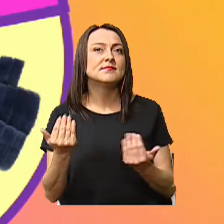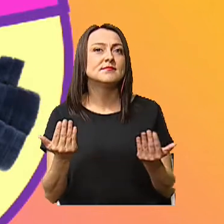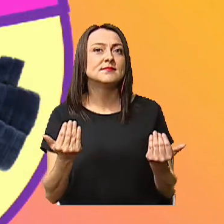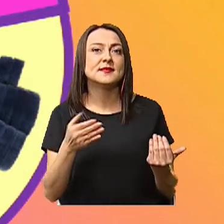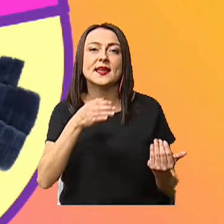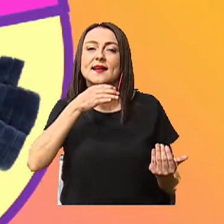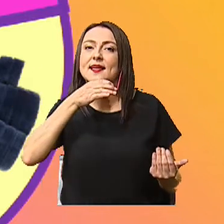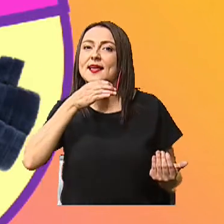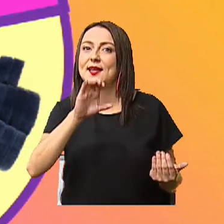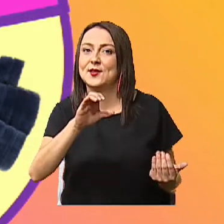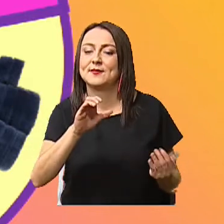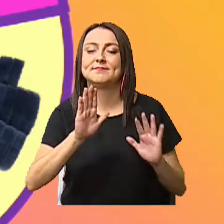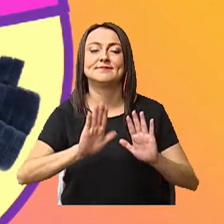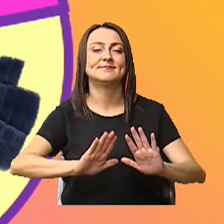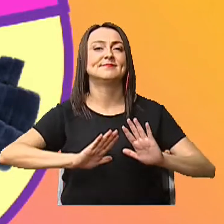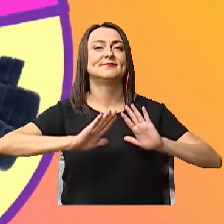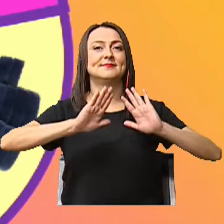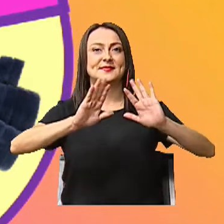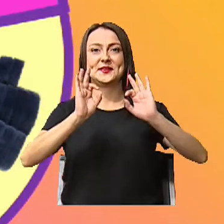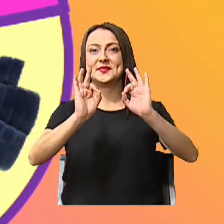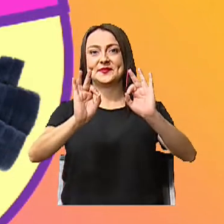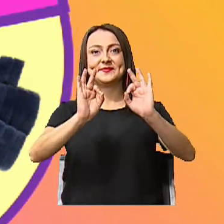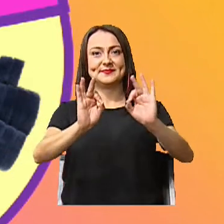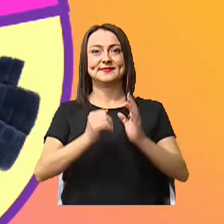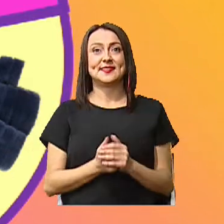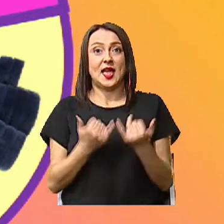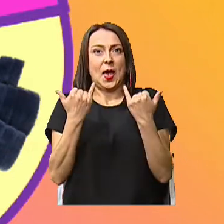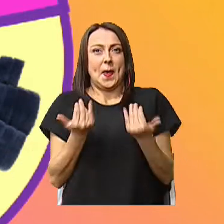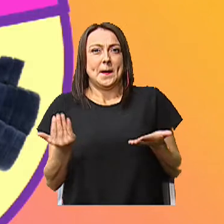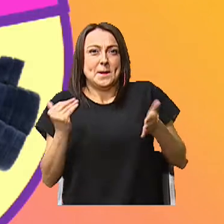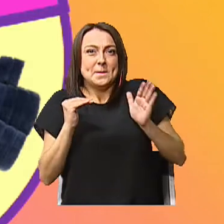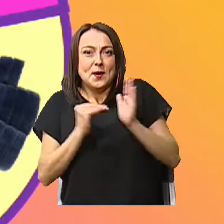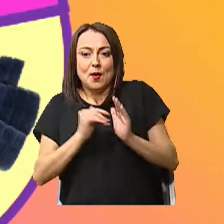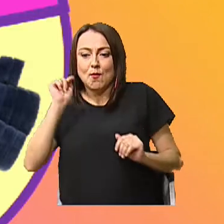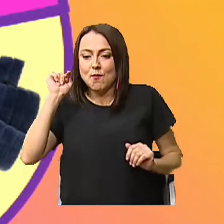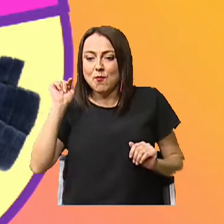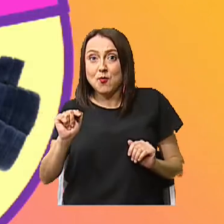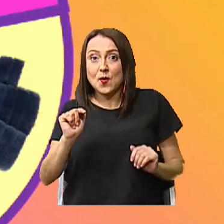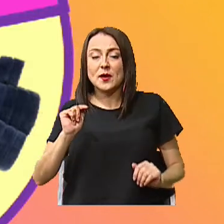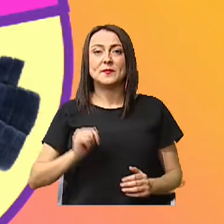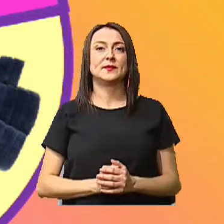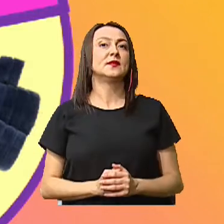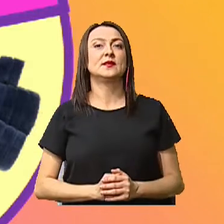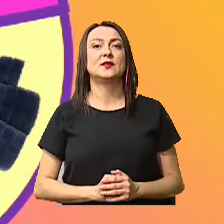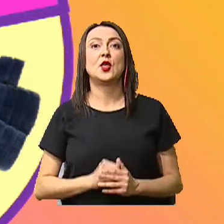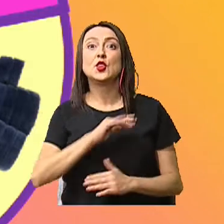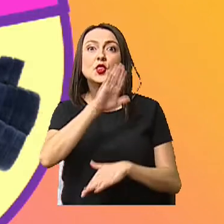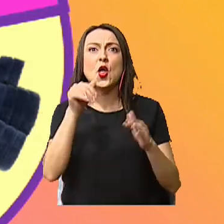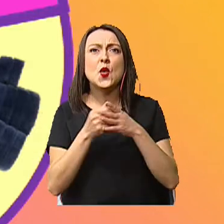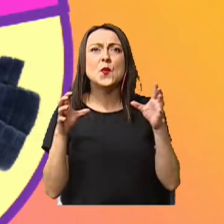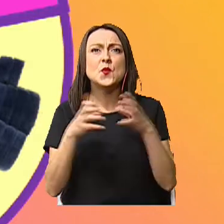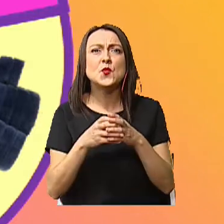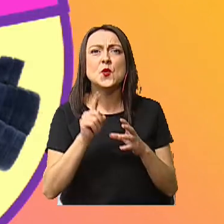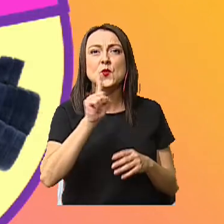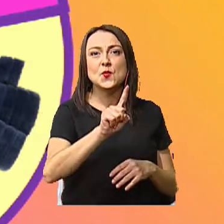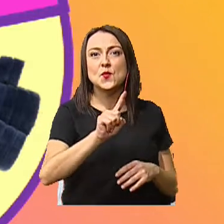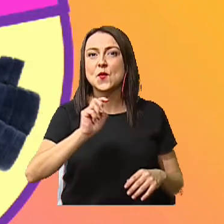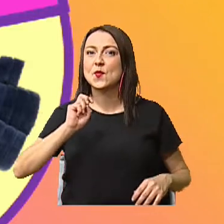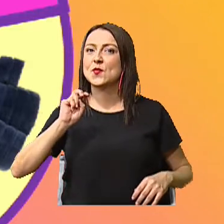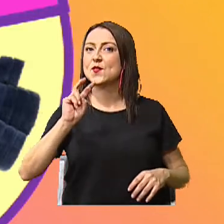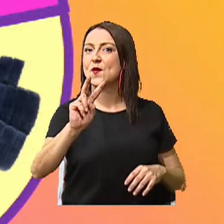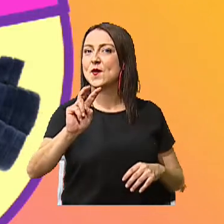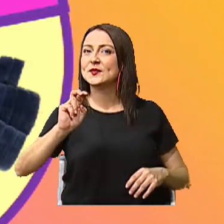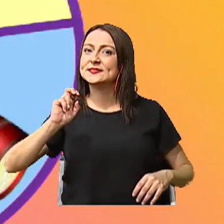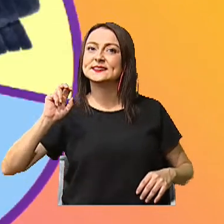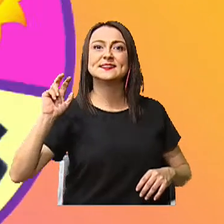Calor. Excelente. Muy bien. Volvemos a pulsar. A la cuenta de tres. Todos. Uno, dos,